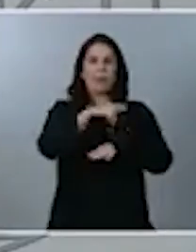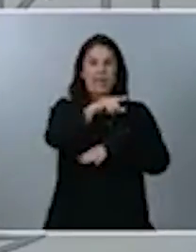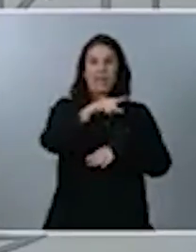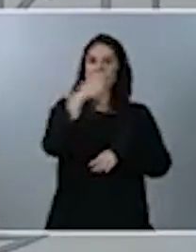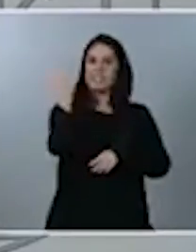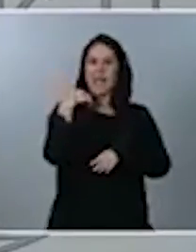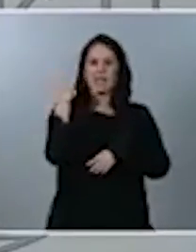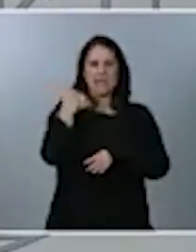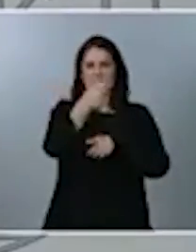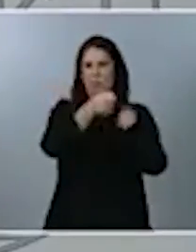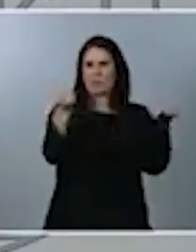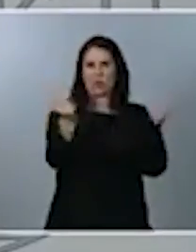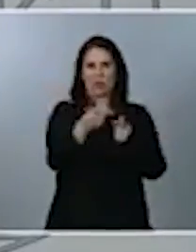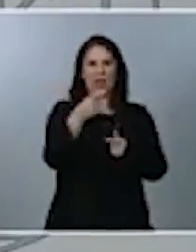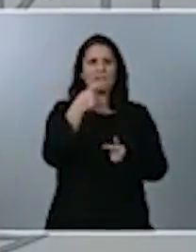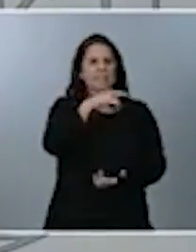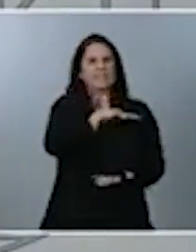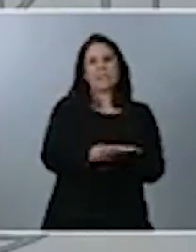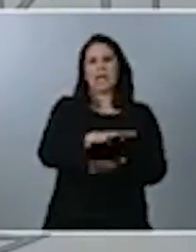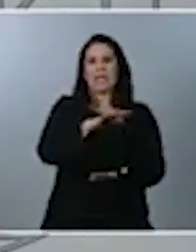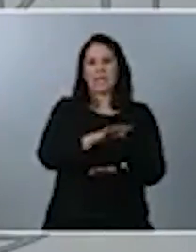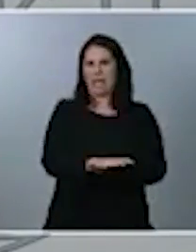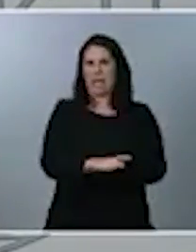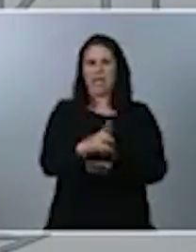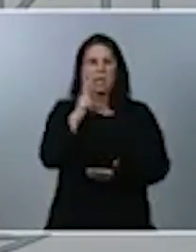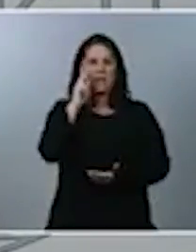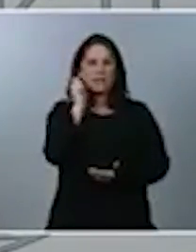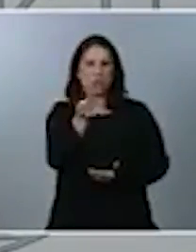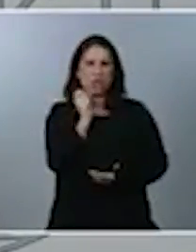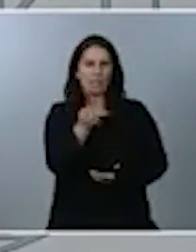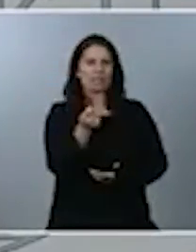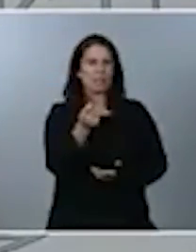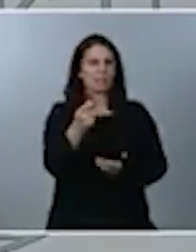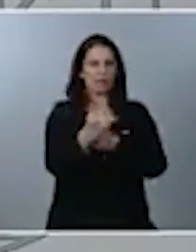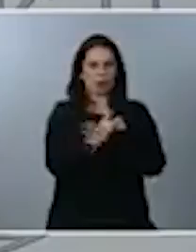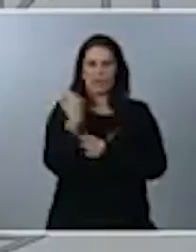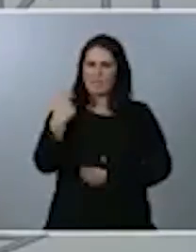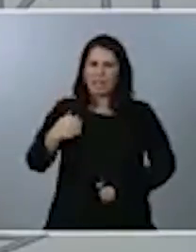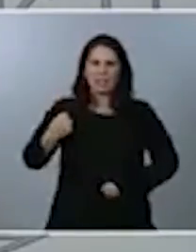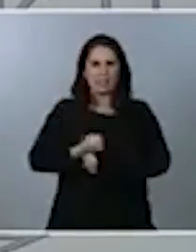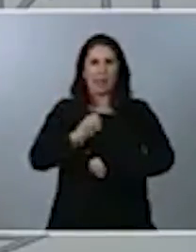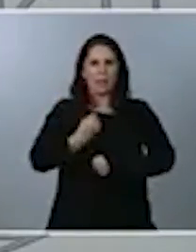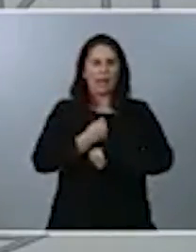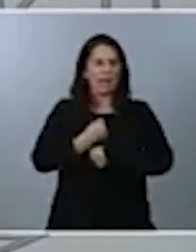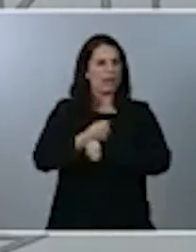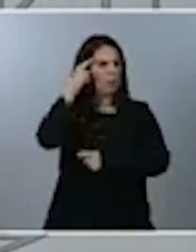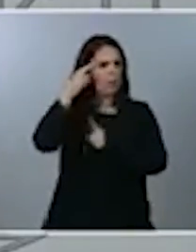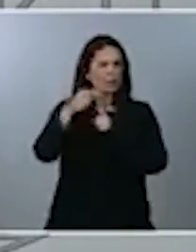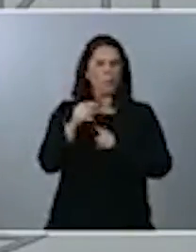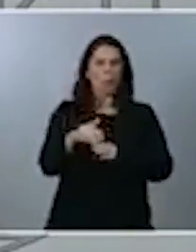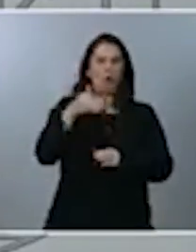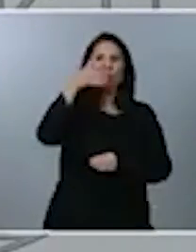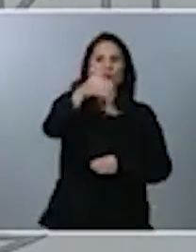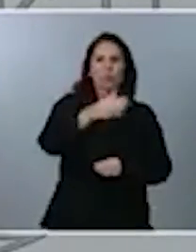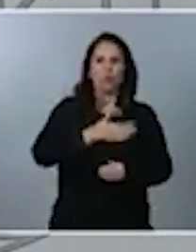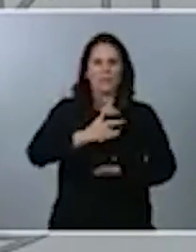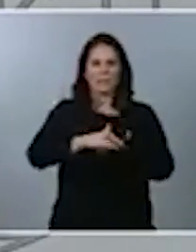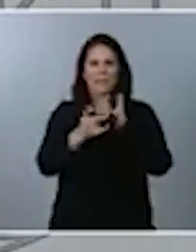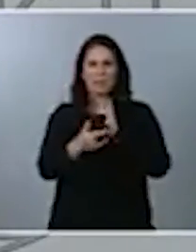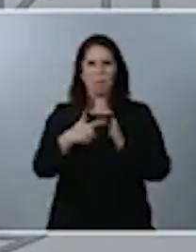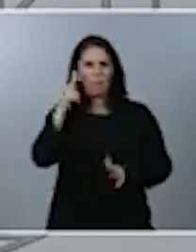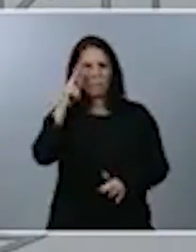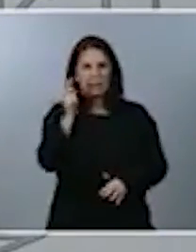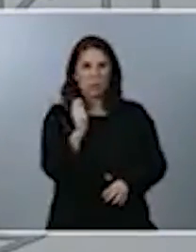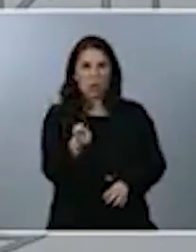tengan tranquilidad nuestros pensionistas, de que estamos ya trabajando para que el futuro de nuestros sistemas de pensiones esté plenamente